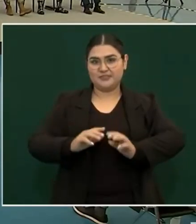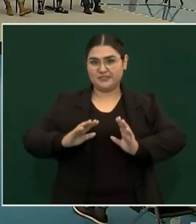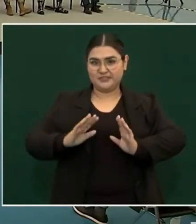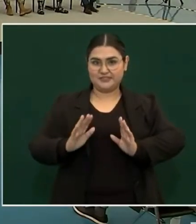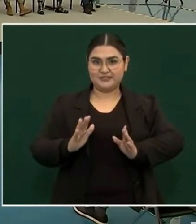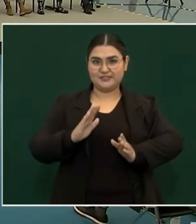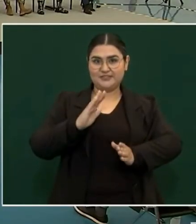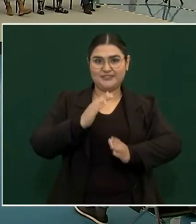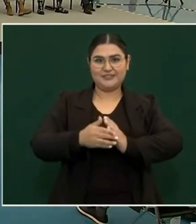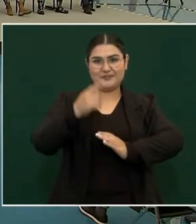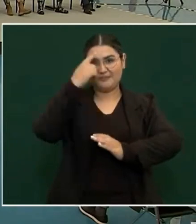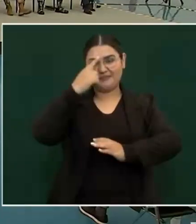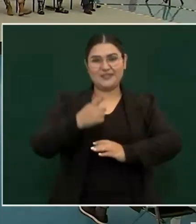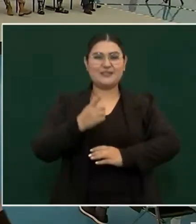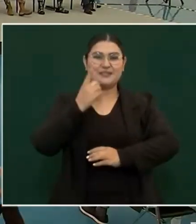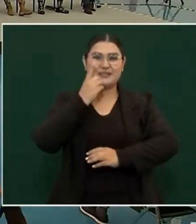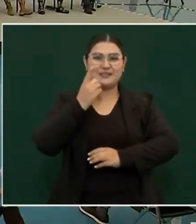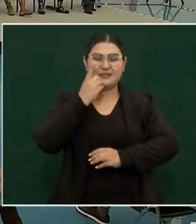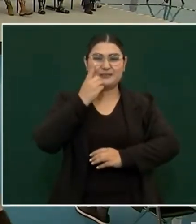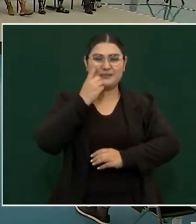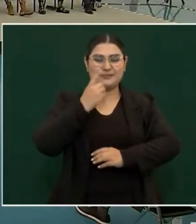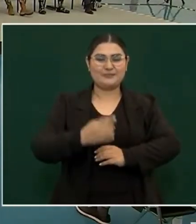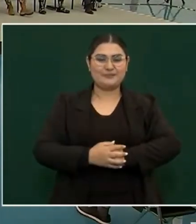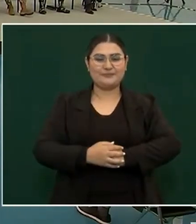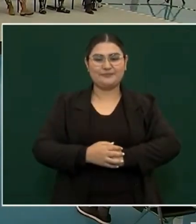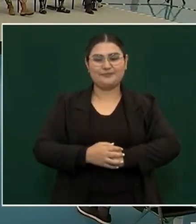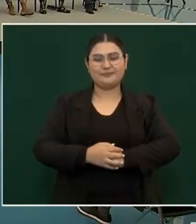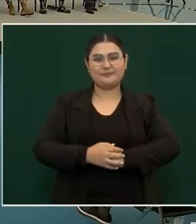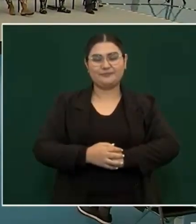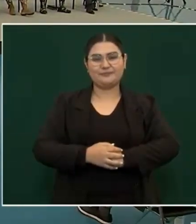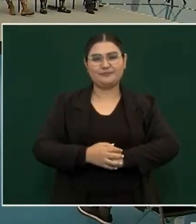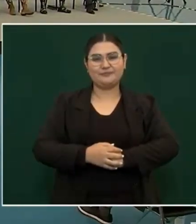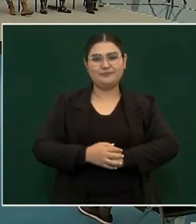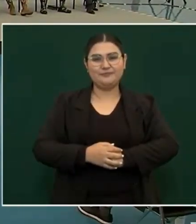desayunar este sí a desayunar Amén.